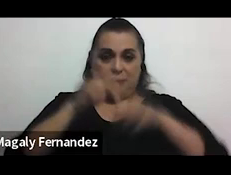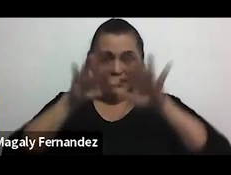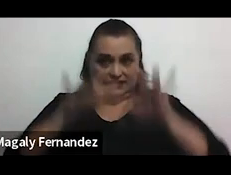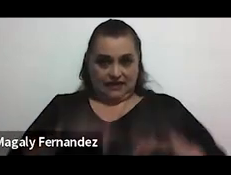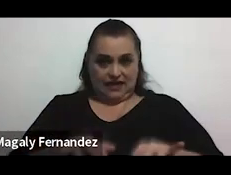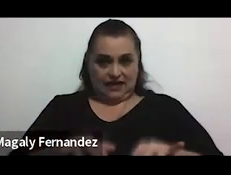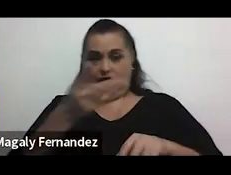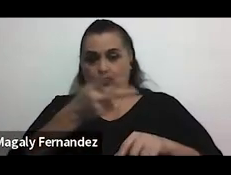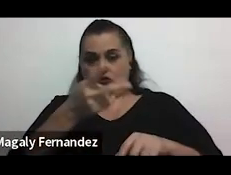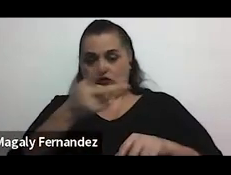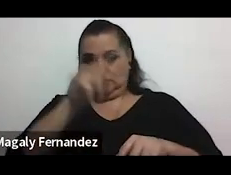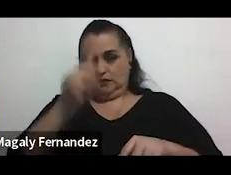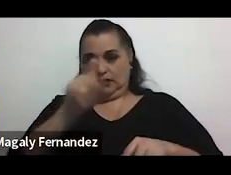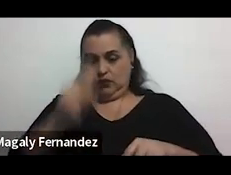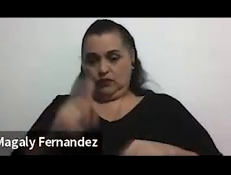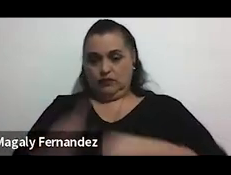preguntas.